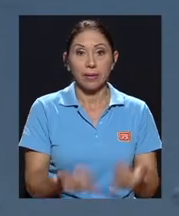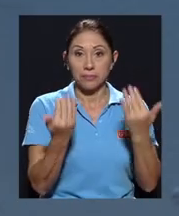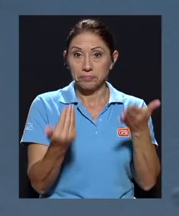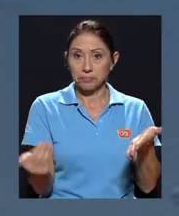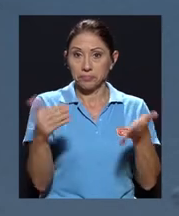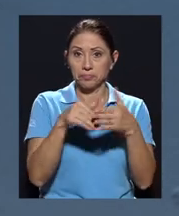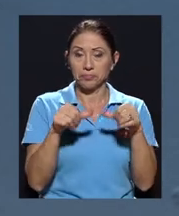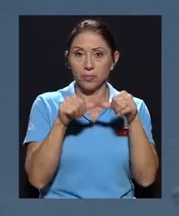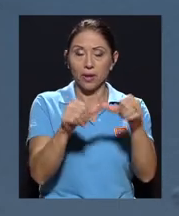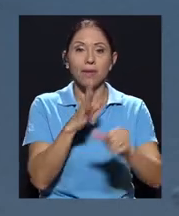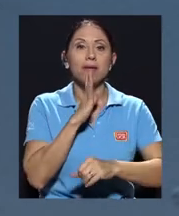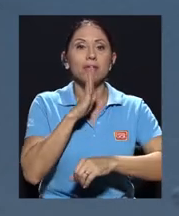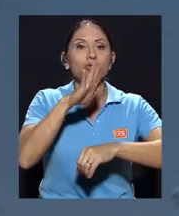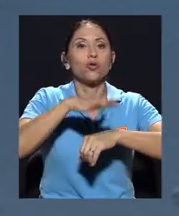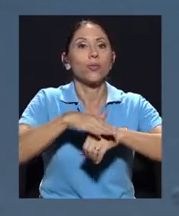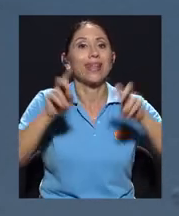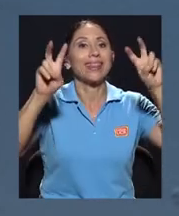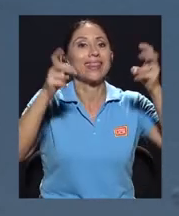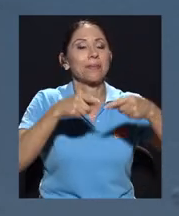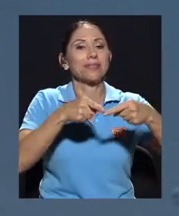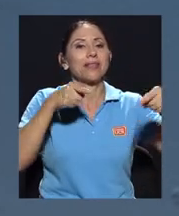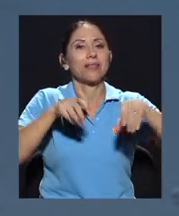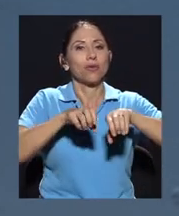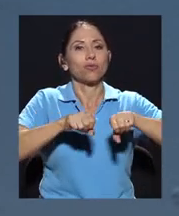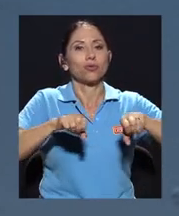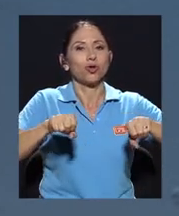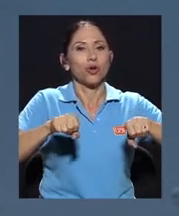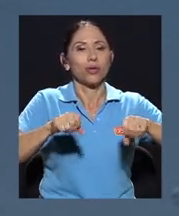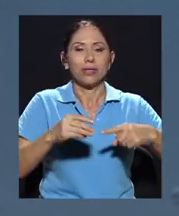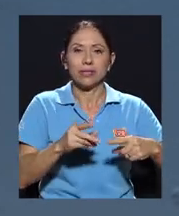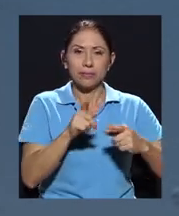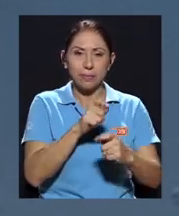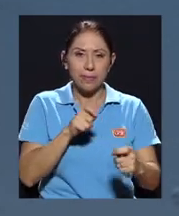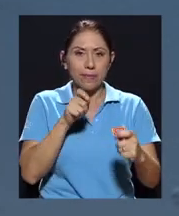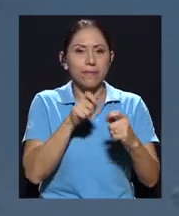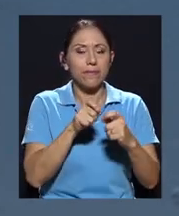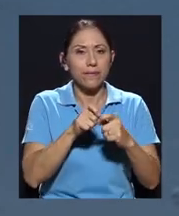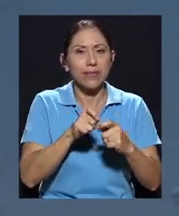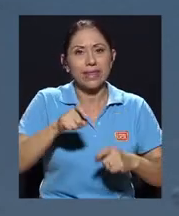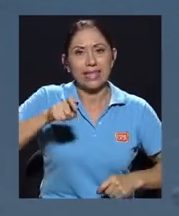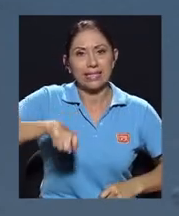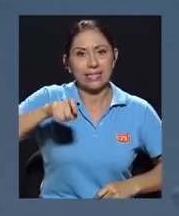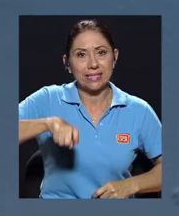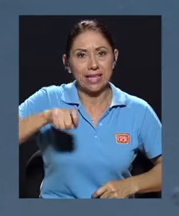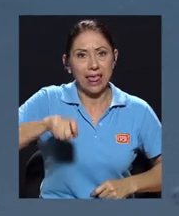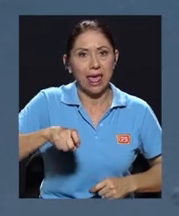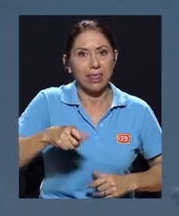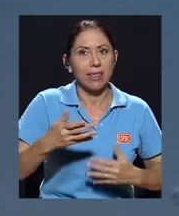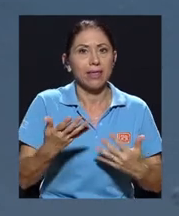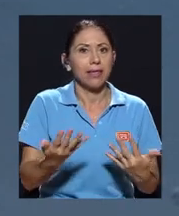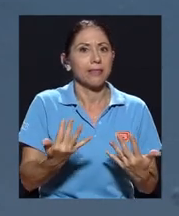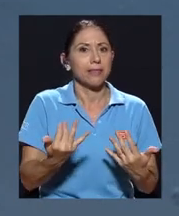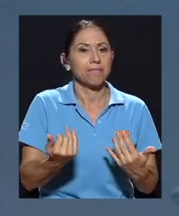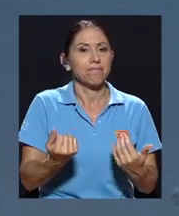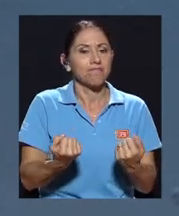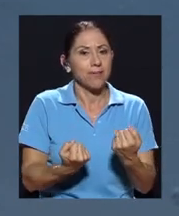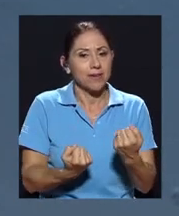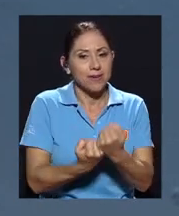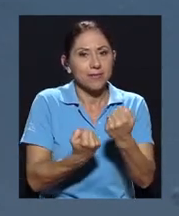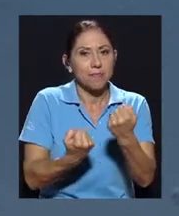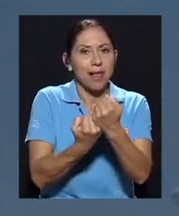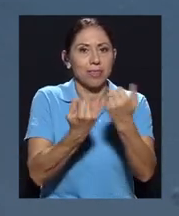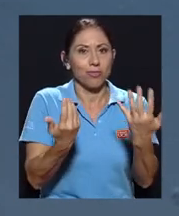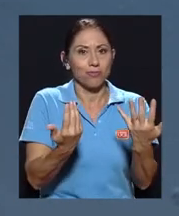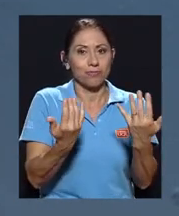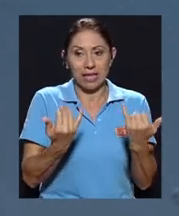Estamos regresando, hablando sobre temas de anticorrupción y específicamente sobre la necesidad del respaldo, que en este caso, inclusive, Canal